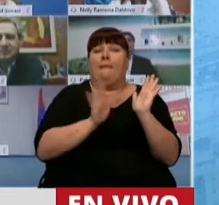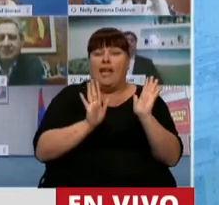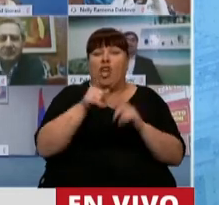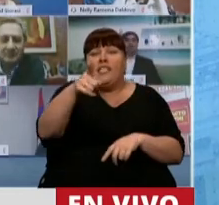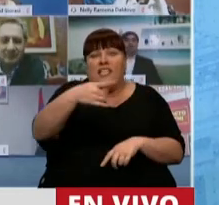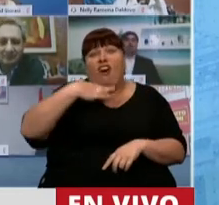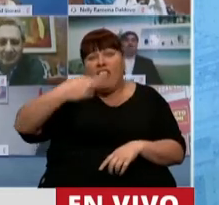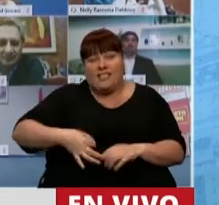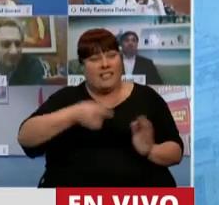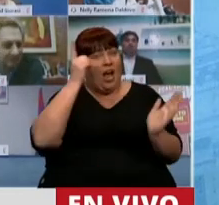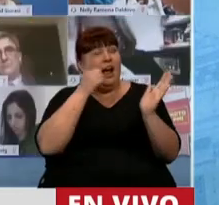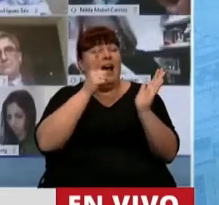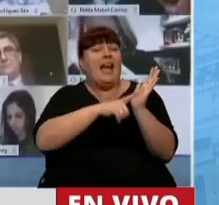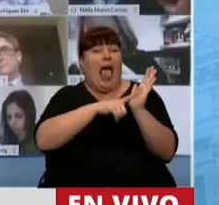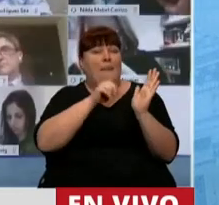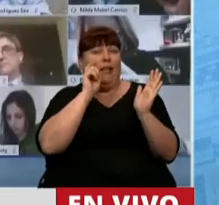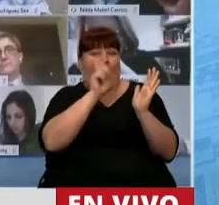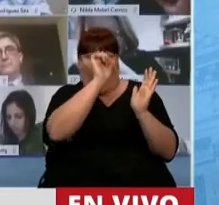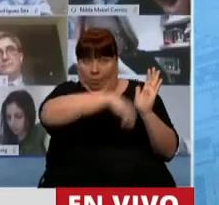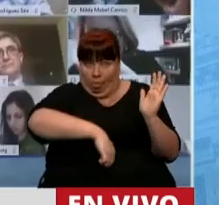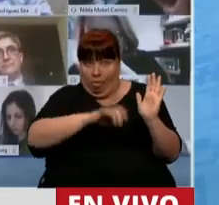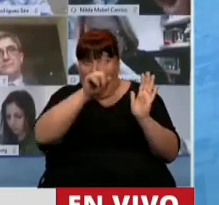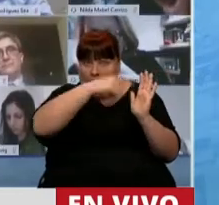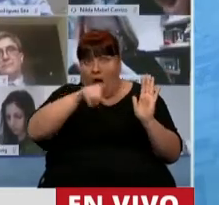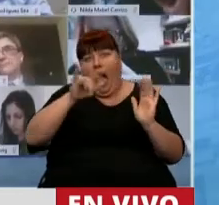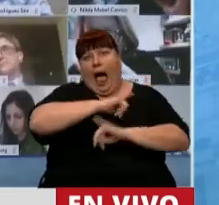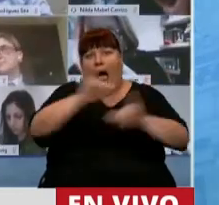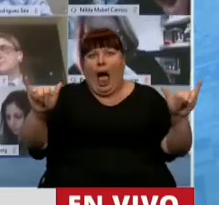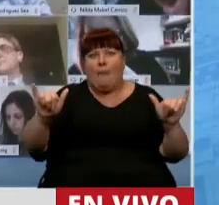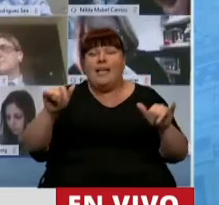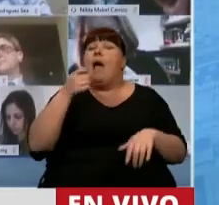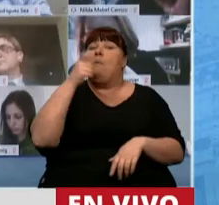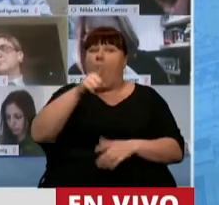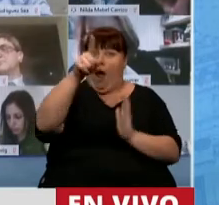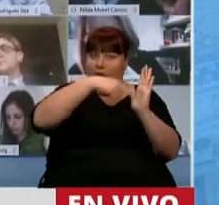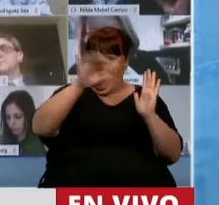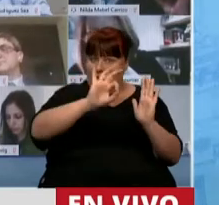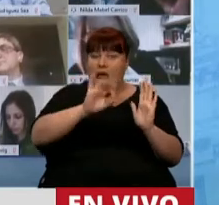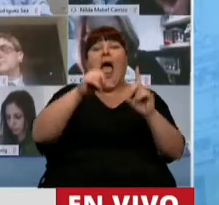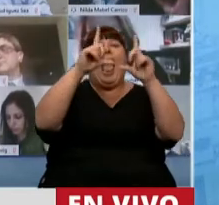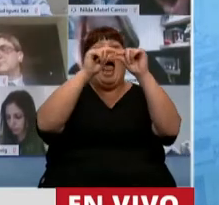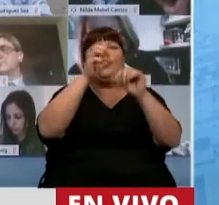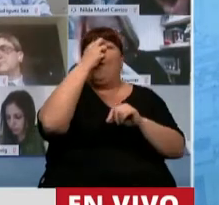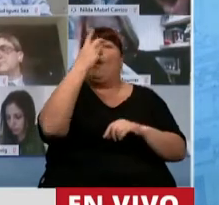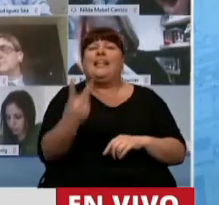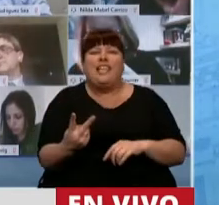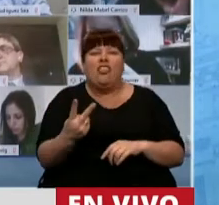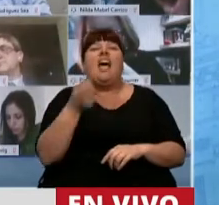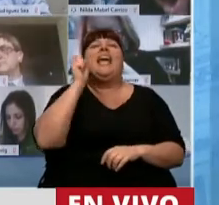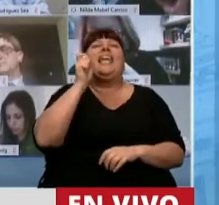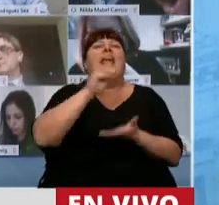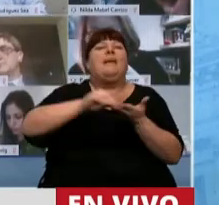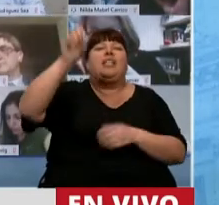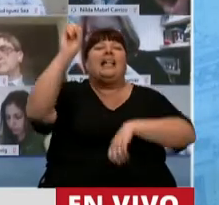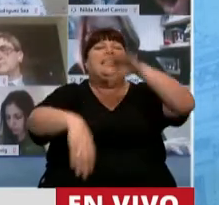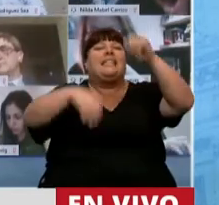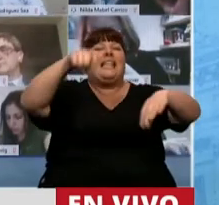Porque si ha decidido derogar el reglamento, comuníquelo. Pero si no ha decidido derogar el reglamento, artículo 22, ¿quiénes son los